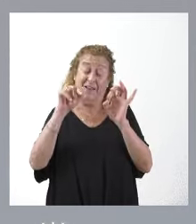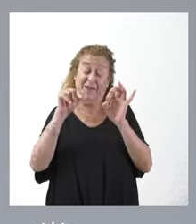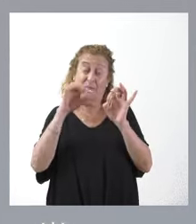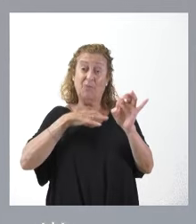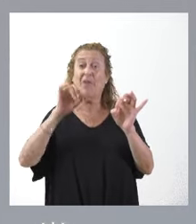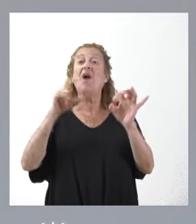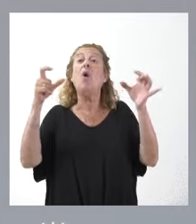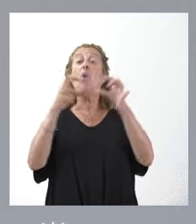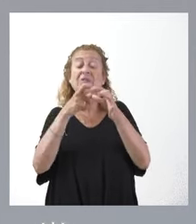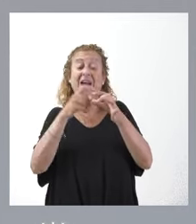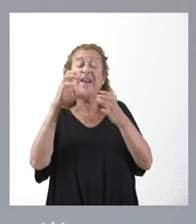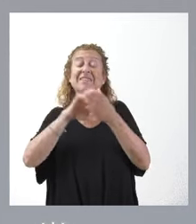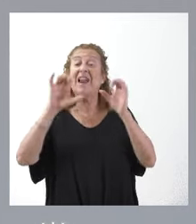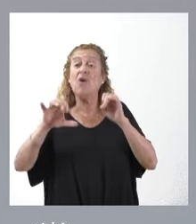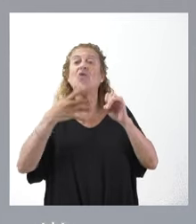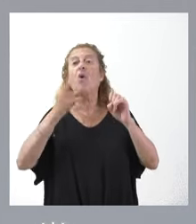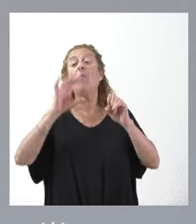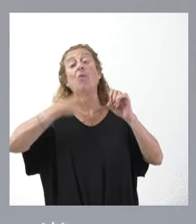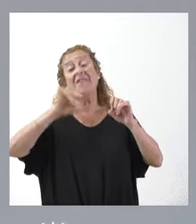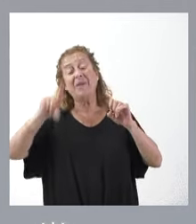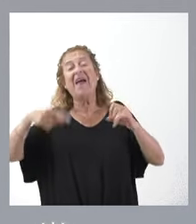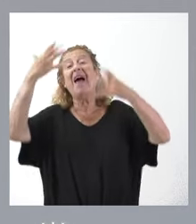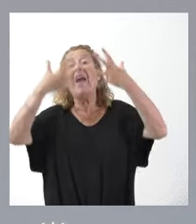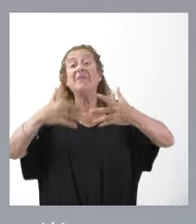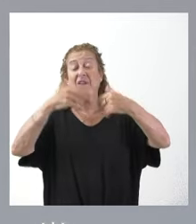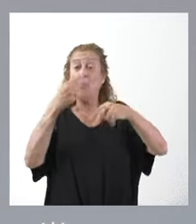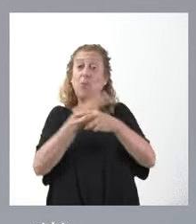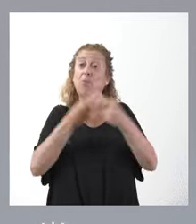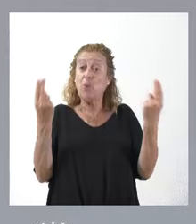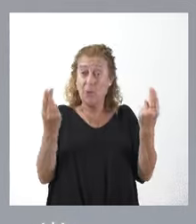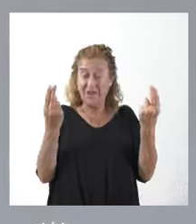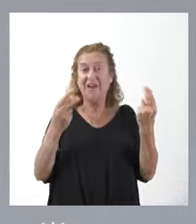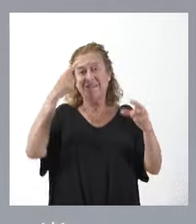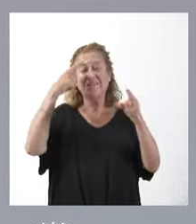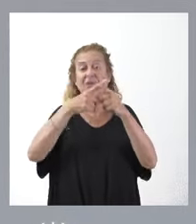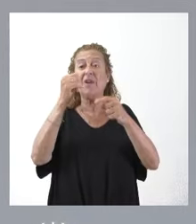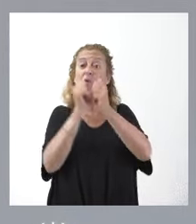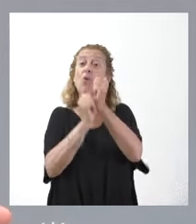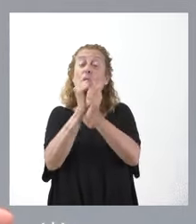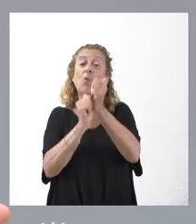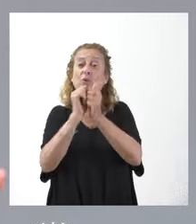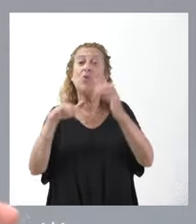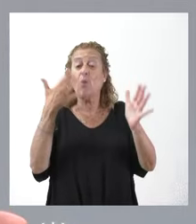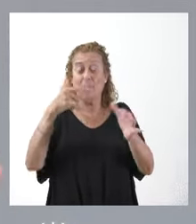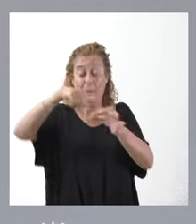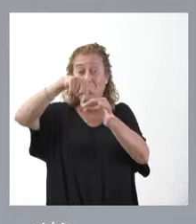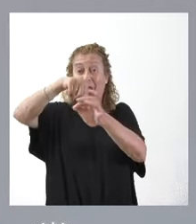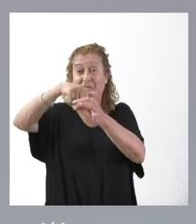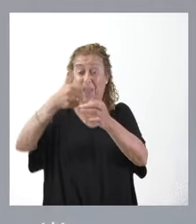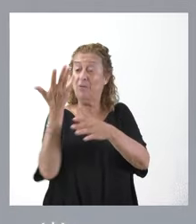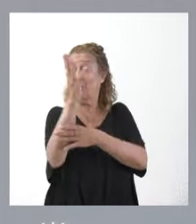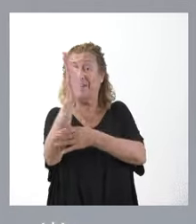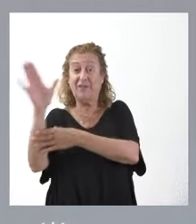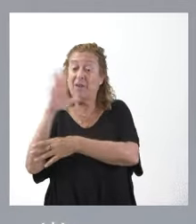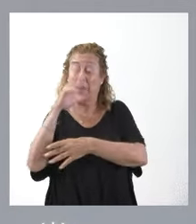Junta de Castilla y León, se ponen administraciones públicas en el sentido de que en los concursos, cuando se sacan esas plazas para que